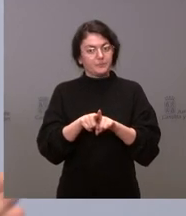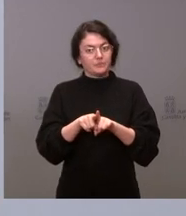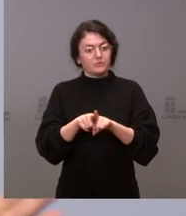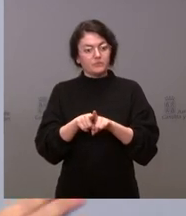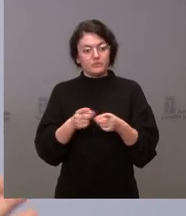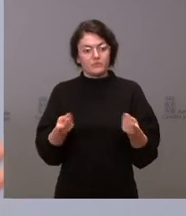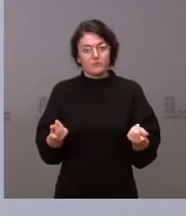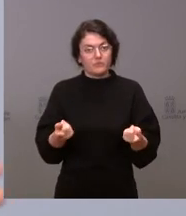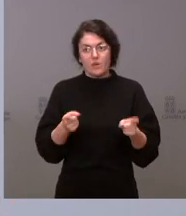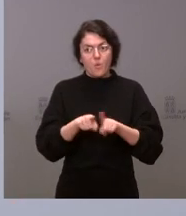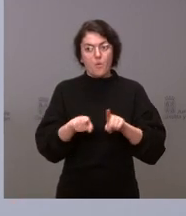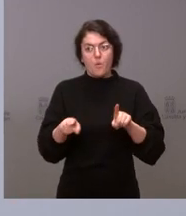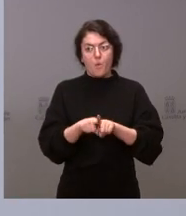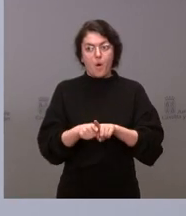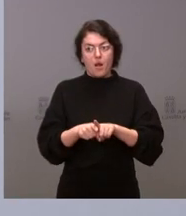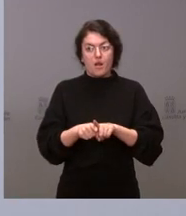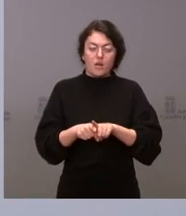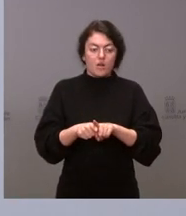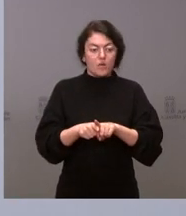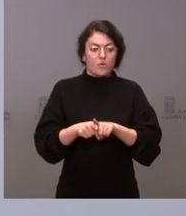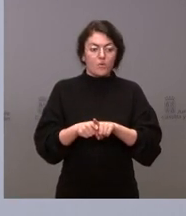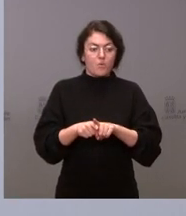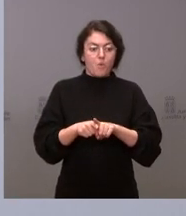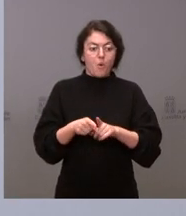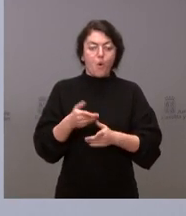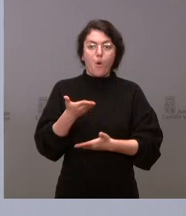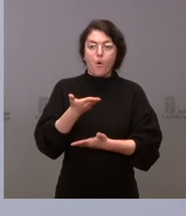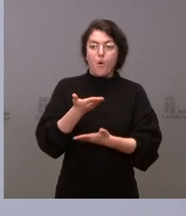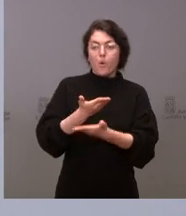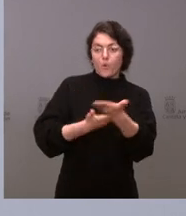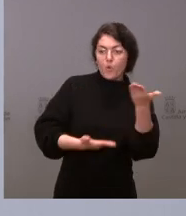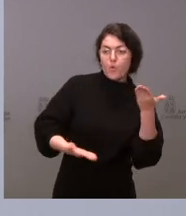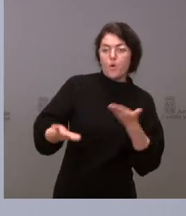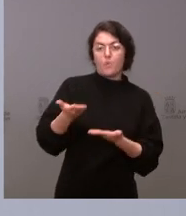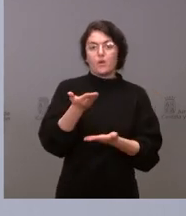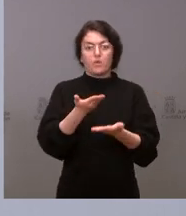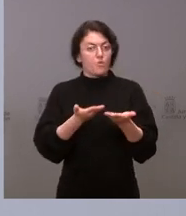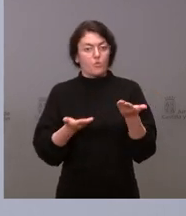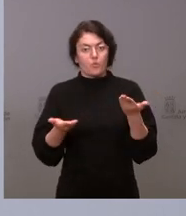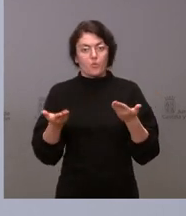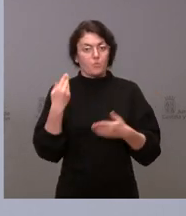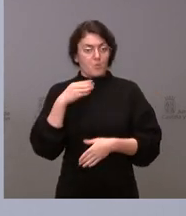bueno, pues una línea de colaboración en el aspecto que usted pregunta.